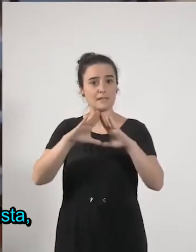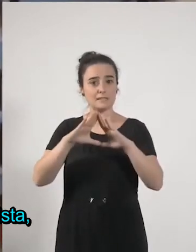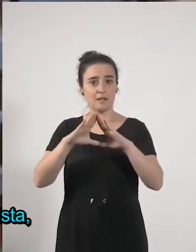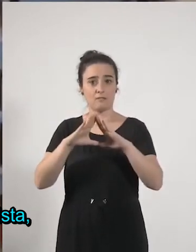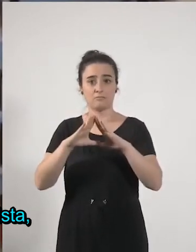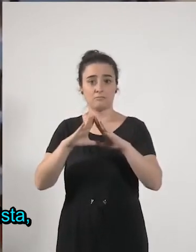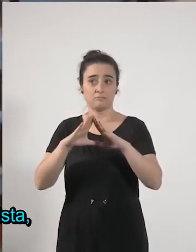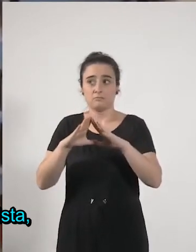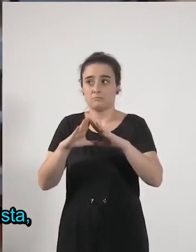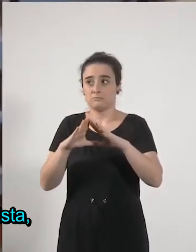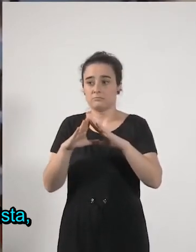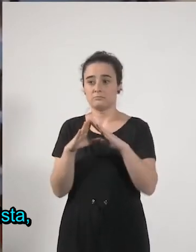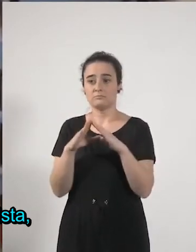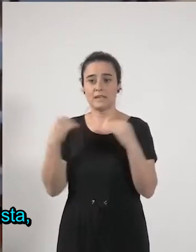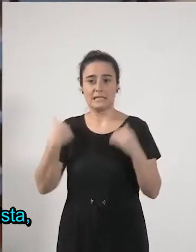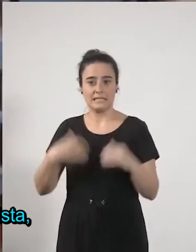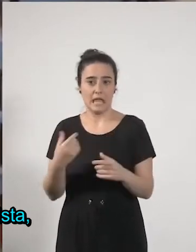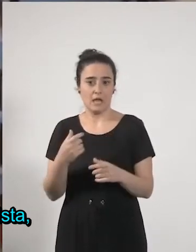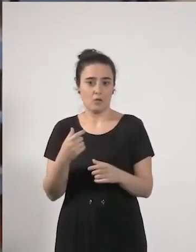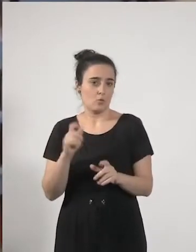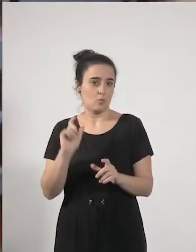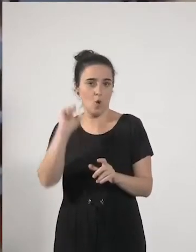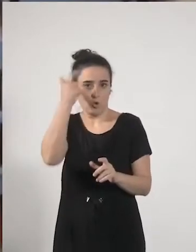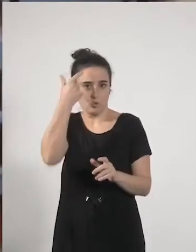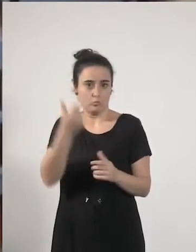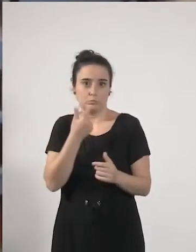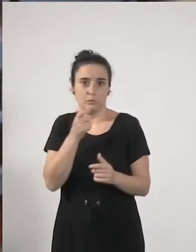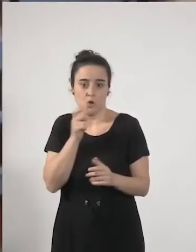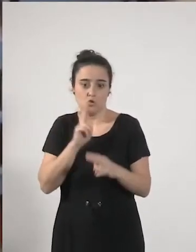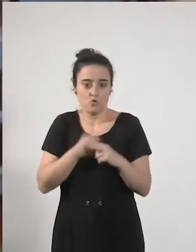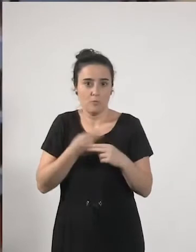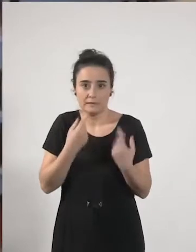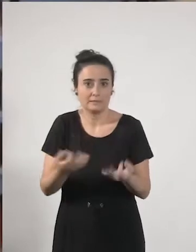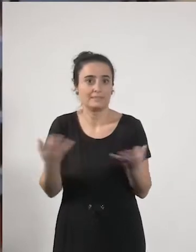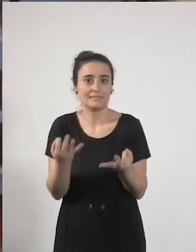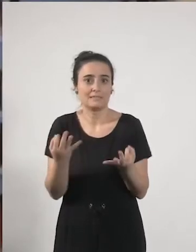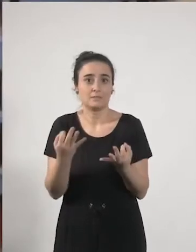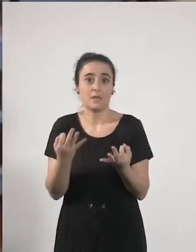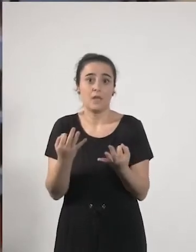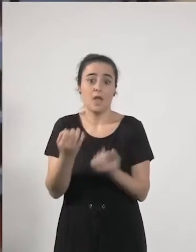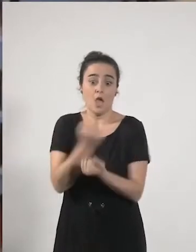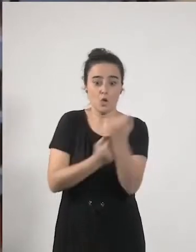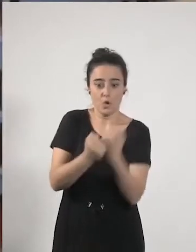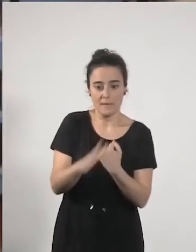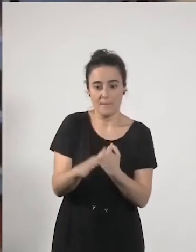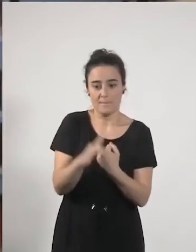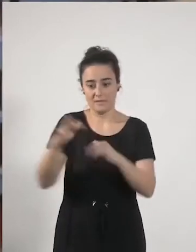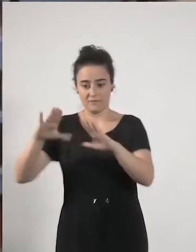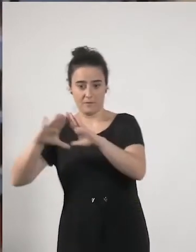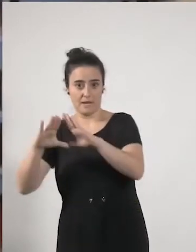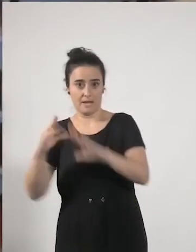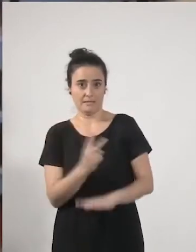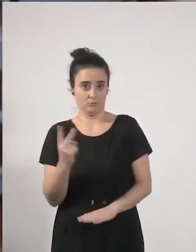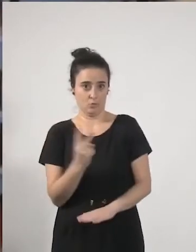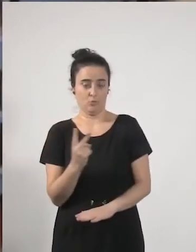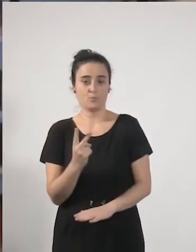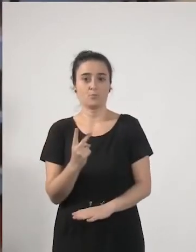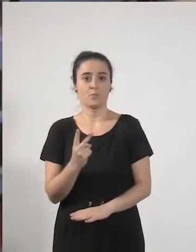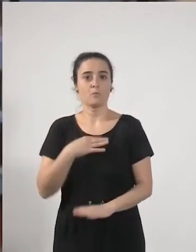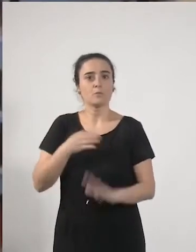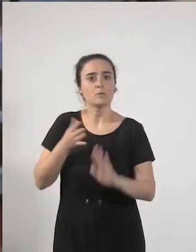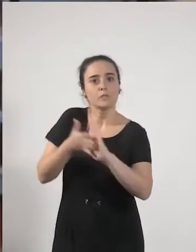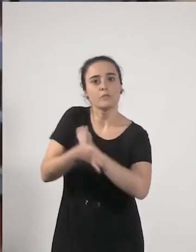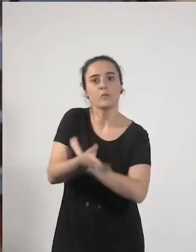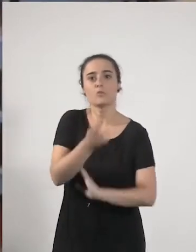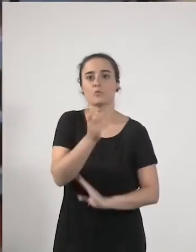término o el nombre indica, bebe de la economía y bebe del feminismo, ¿no? Y podemos definirla, por